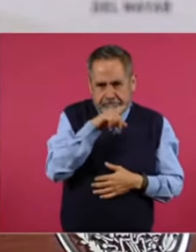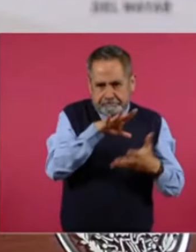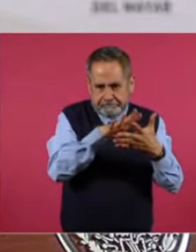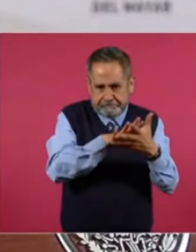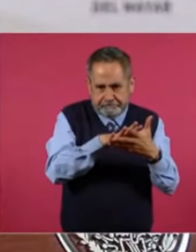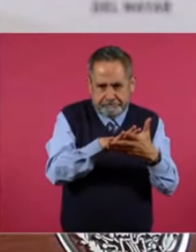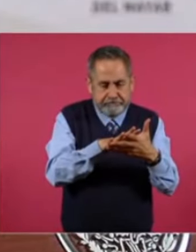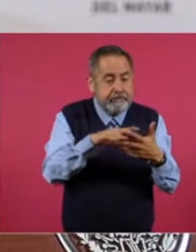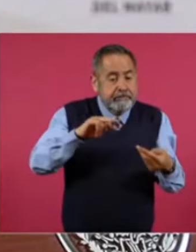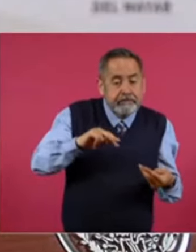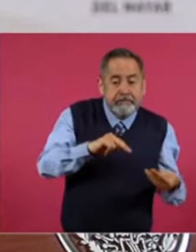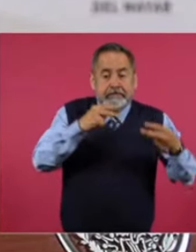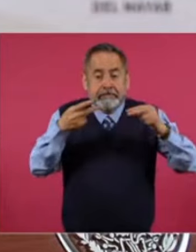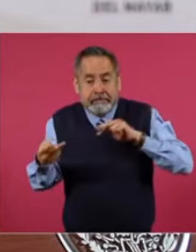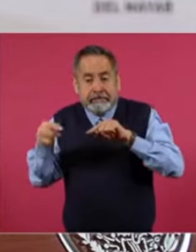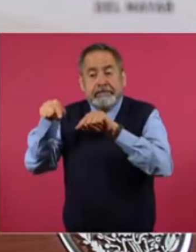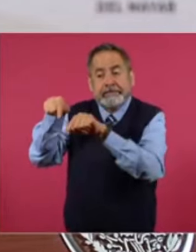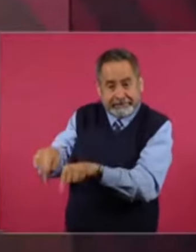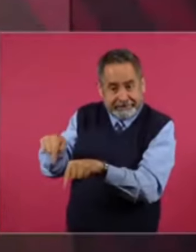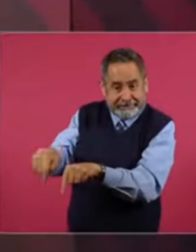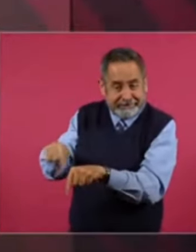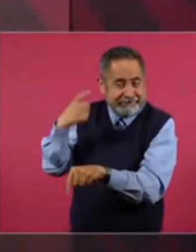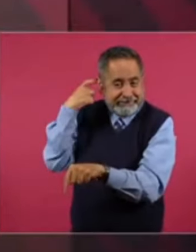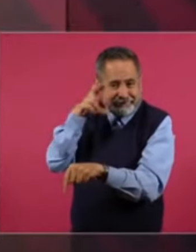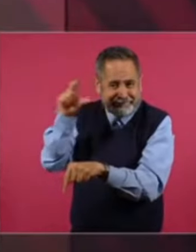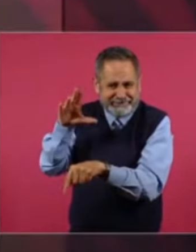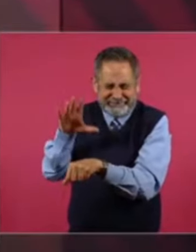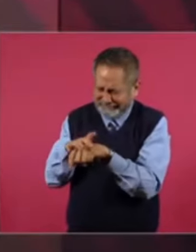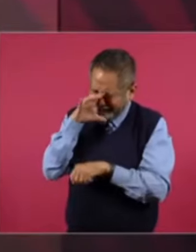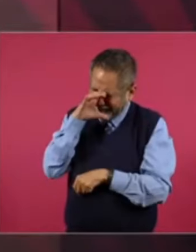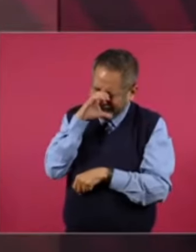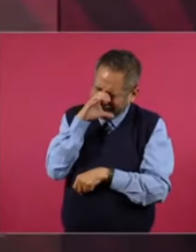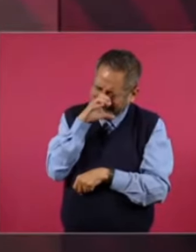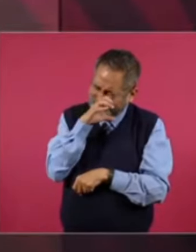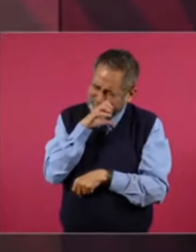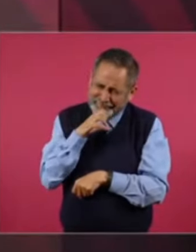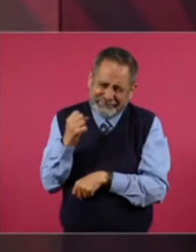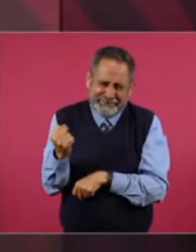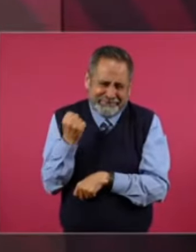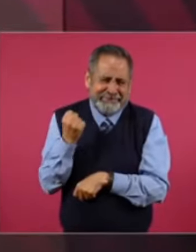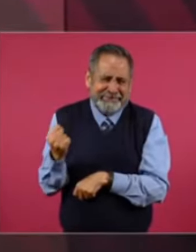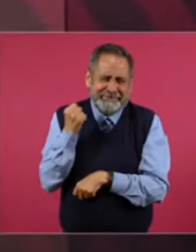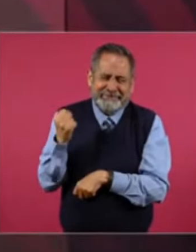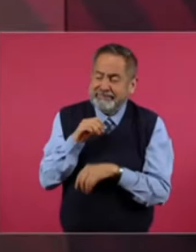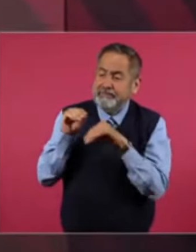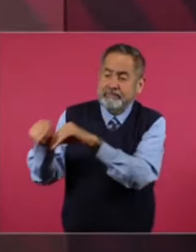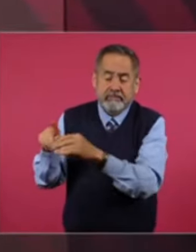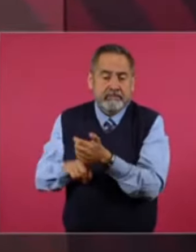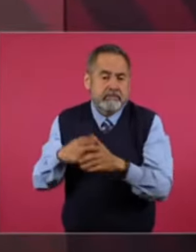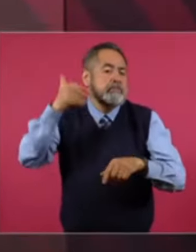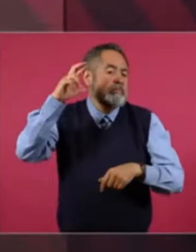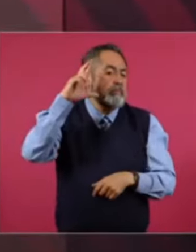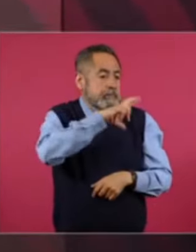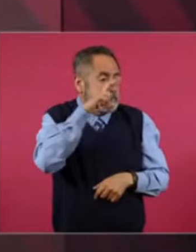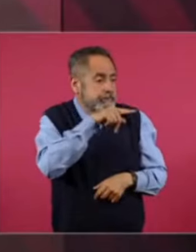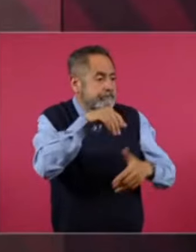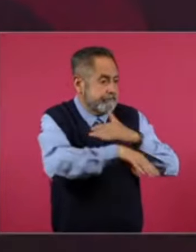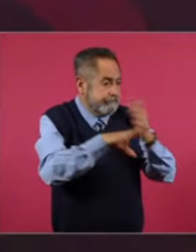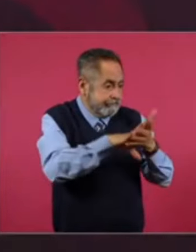Y era la Siberia. Donde. Mandaban. A todos los. Opositores. Entonces.